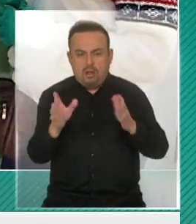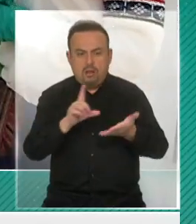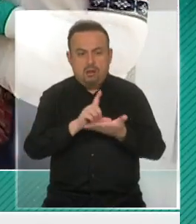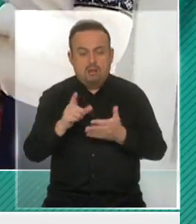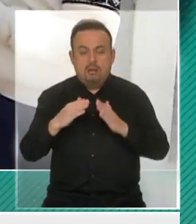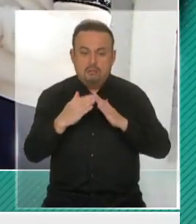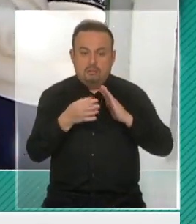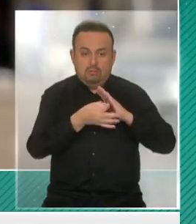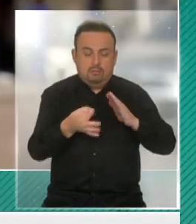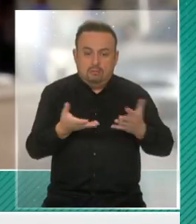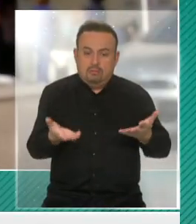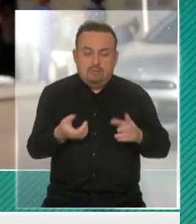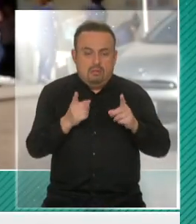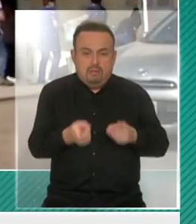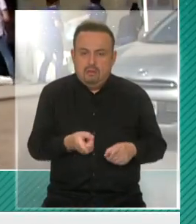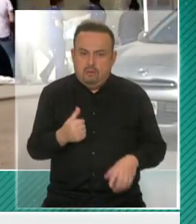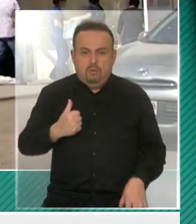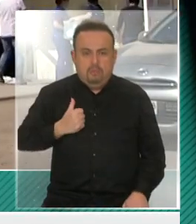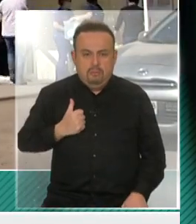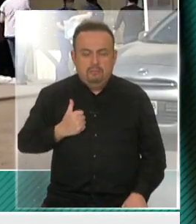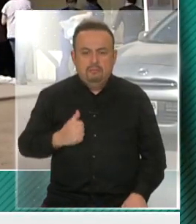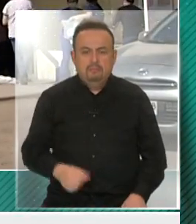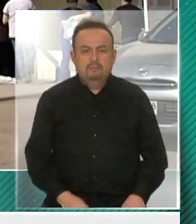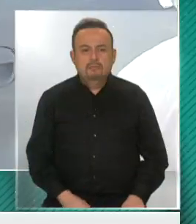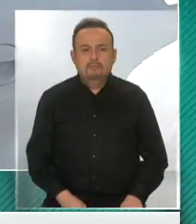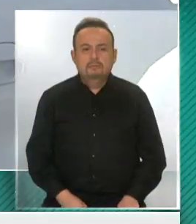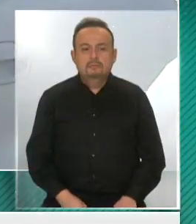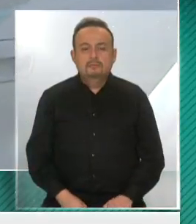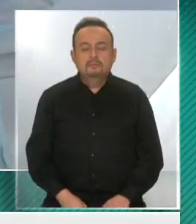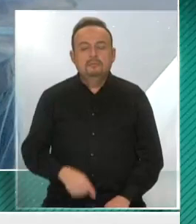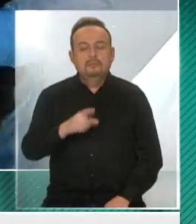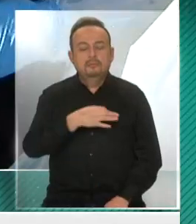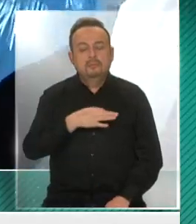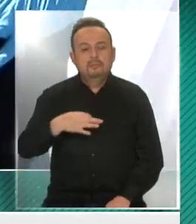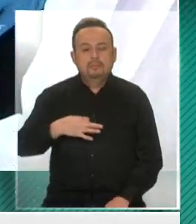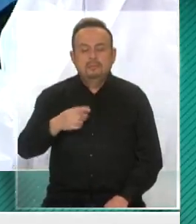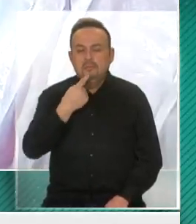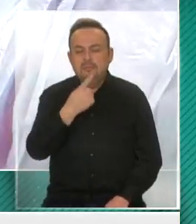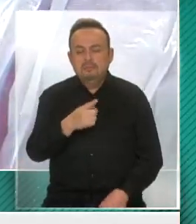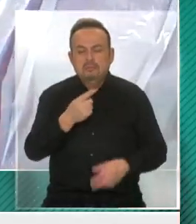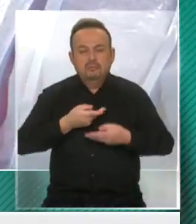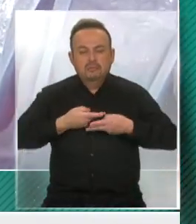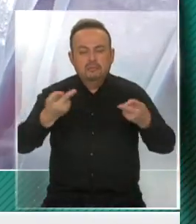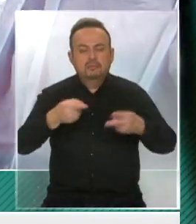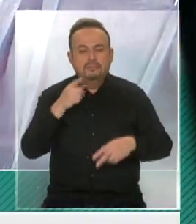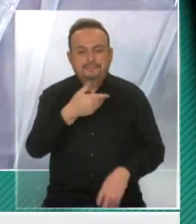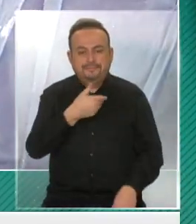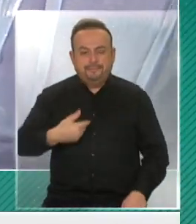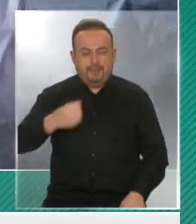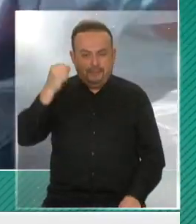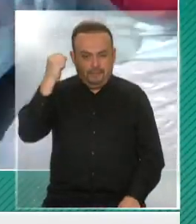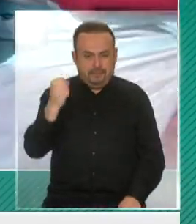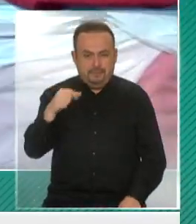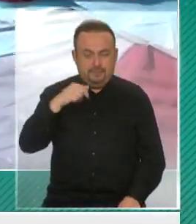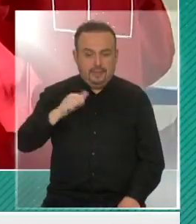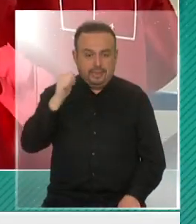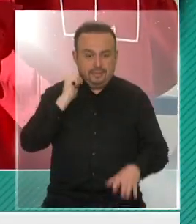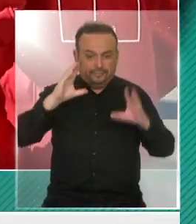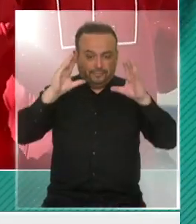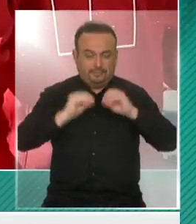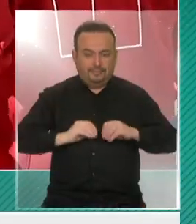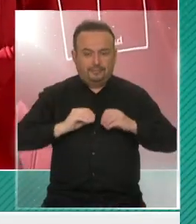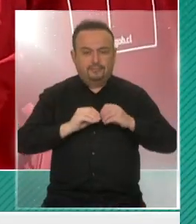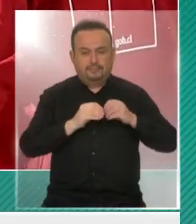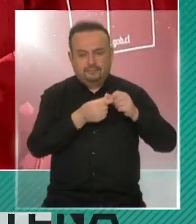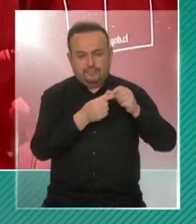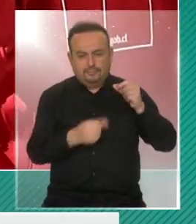y la moneda, como todo lugar de trabajo, tiene que cumplir con esas indicaciones. Perfecto. Ministro, hablemos de uno de los anuncios que hizo el presidente Sebastián Piñera anoche en Cadena